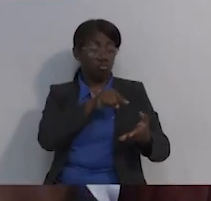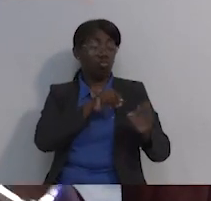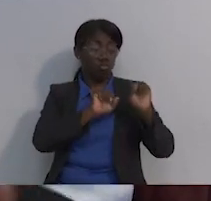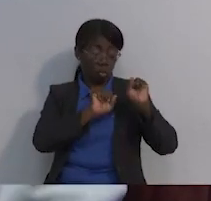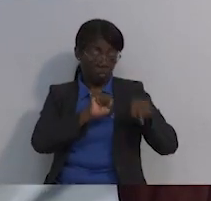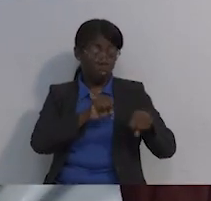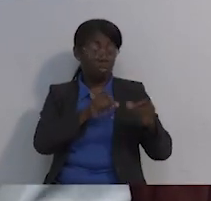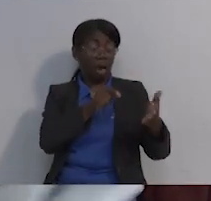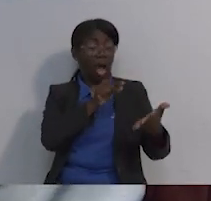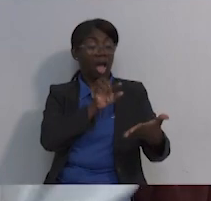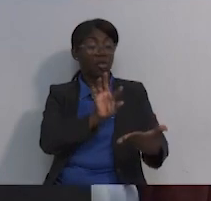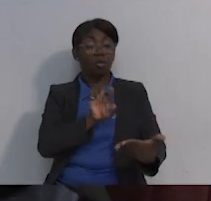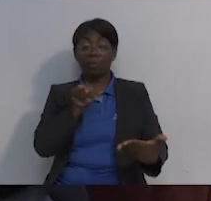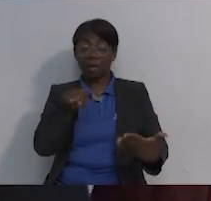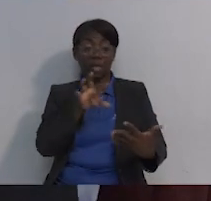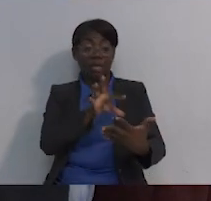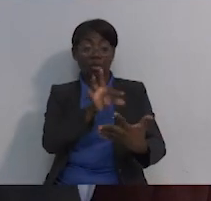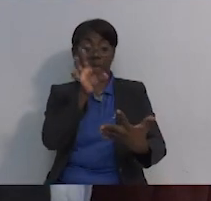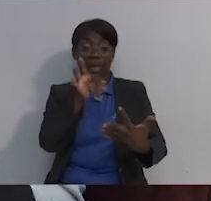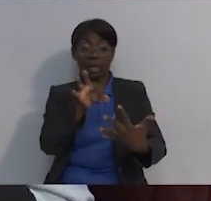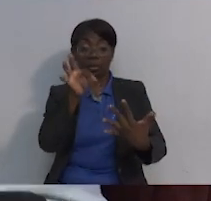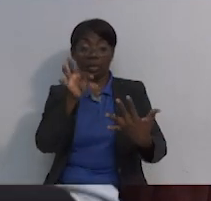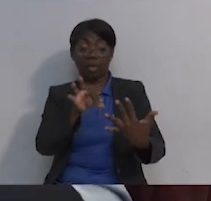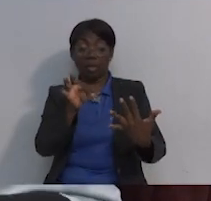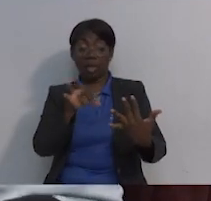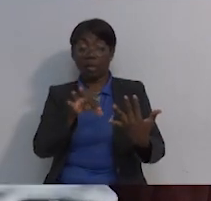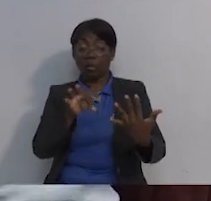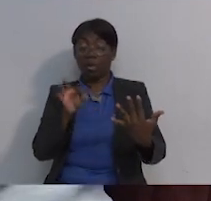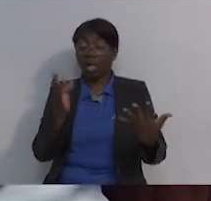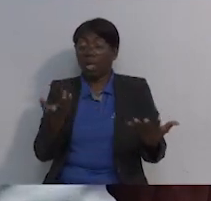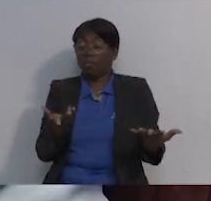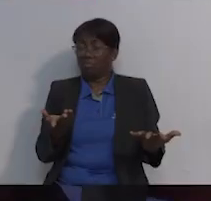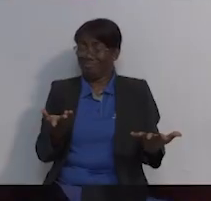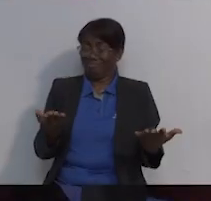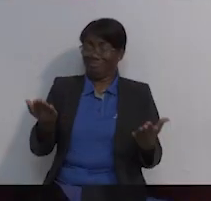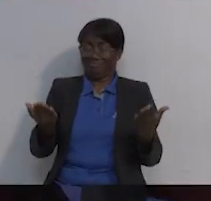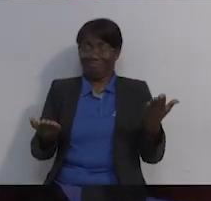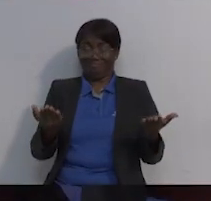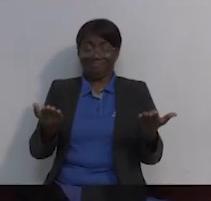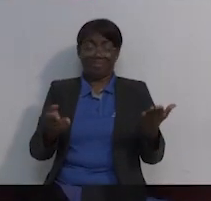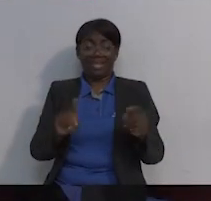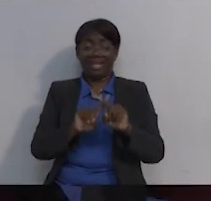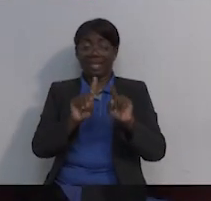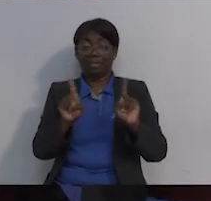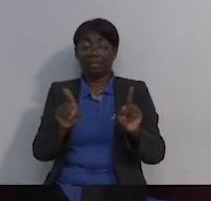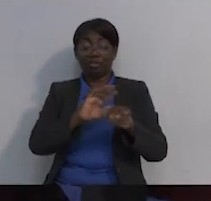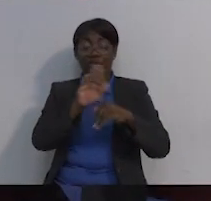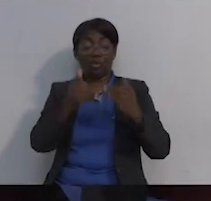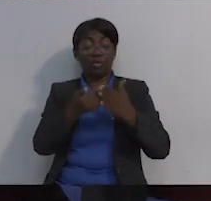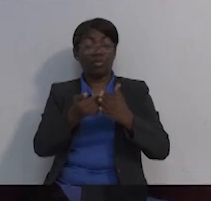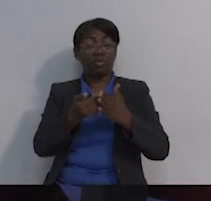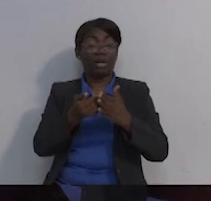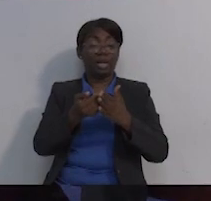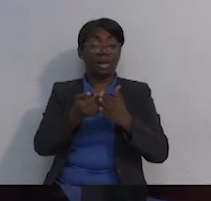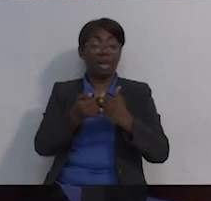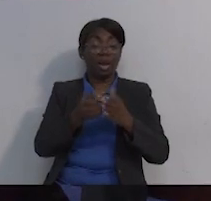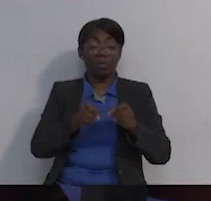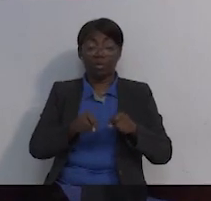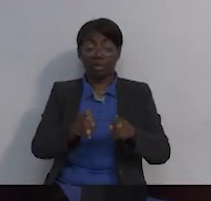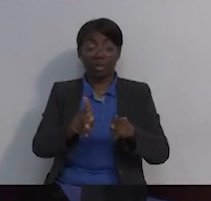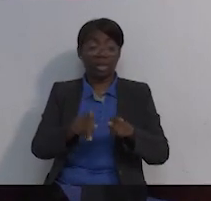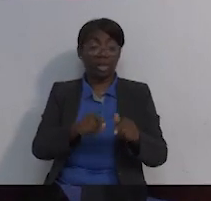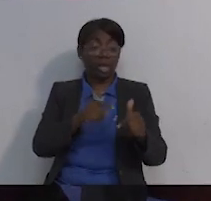esto, o esto con esto, o te hago... Y uno tiene a veces un poquito que escoger entre todas las